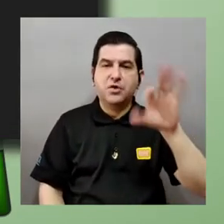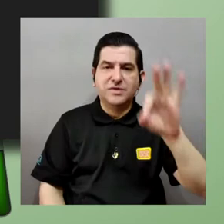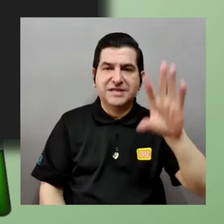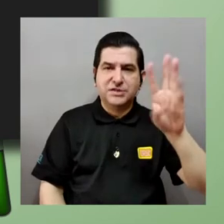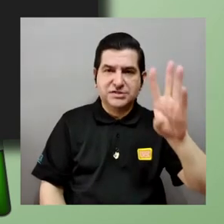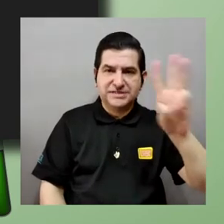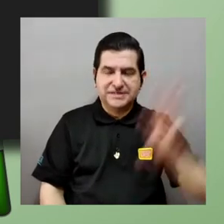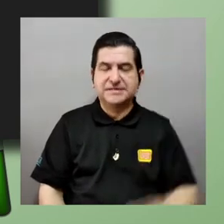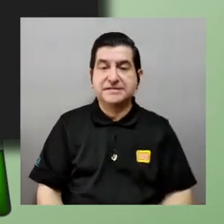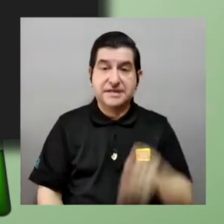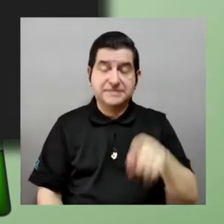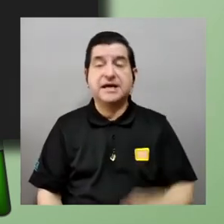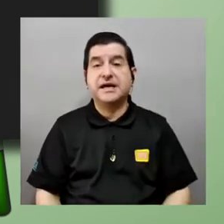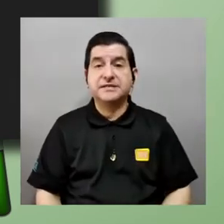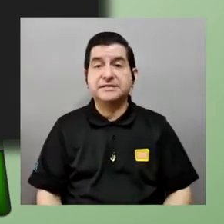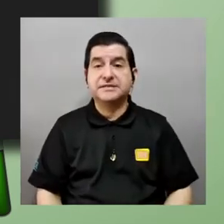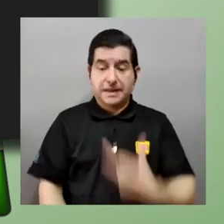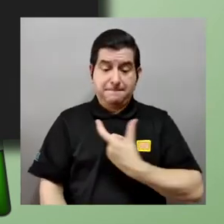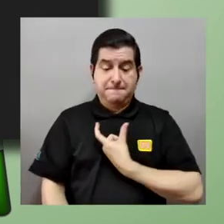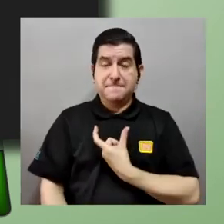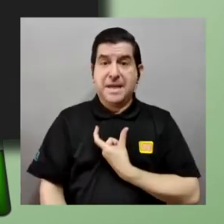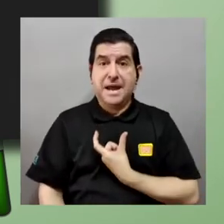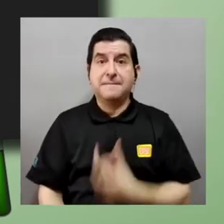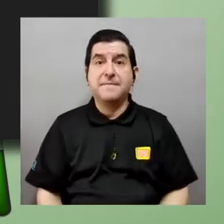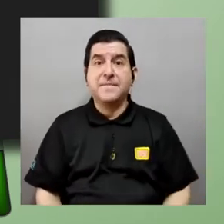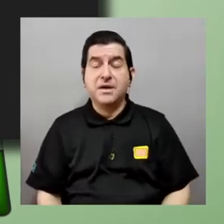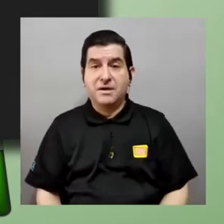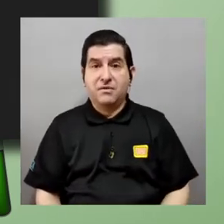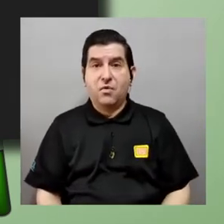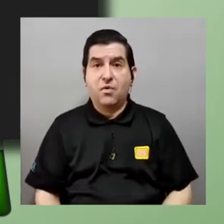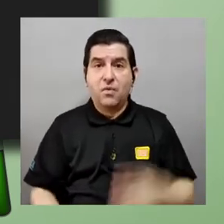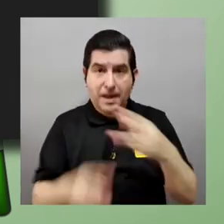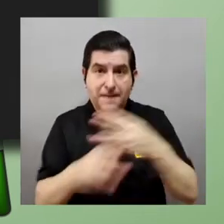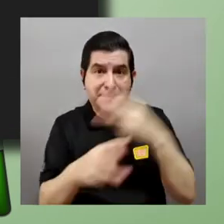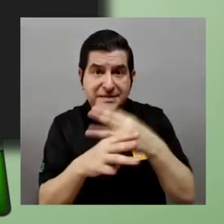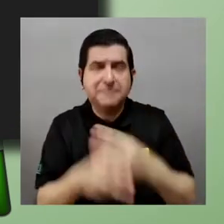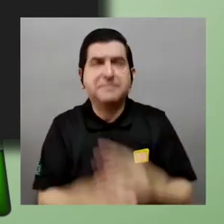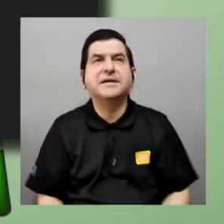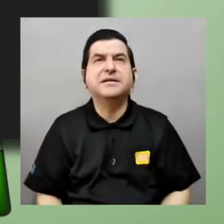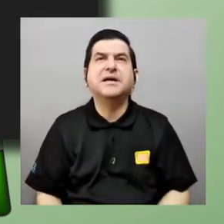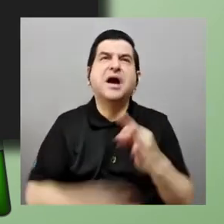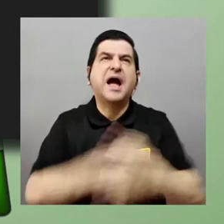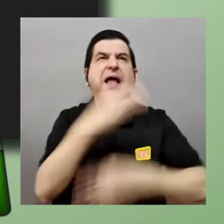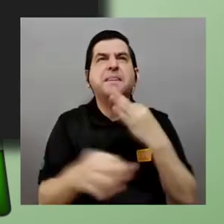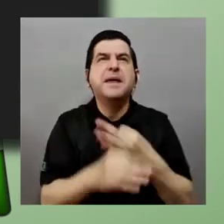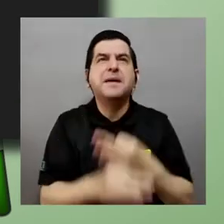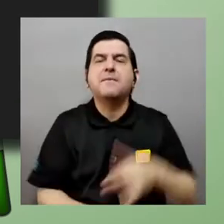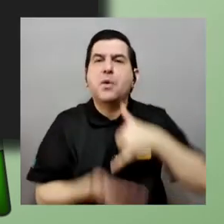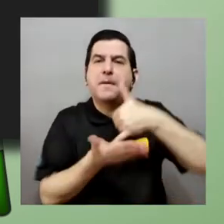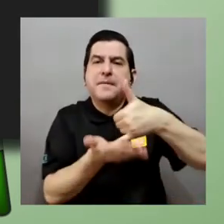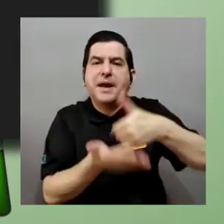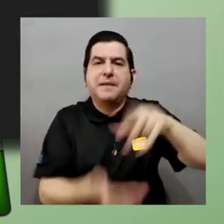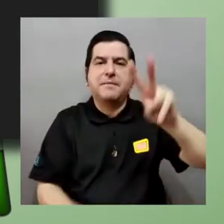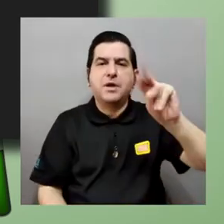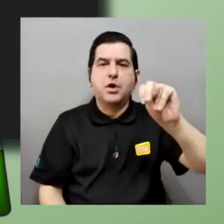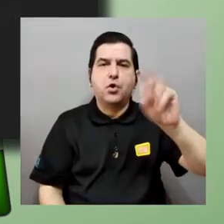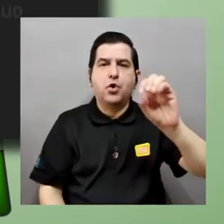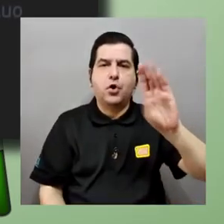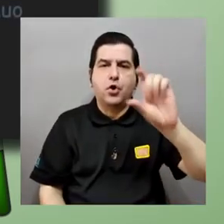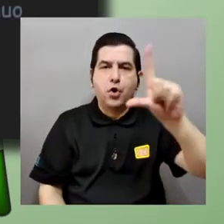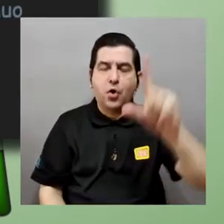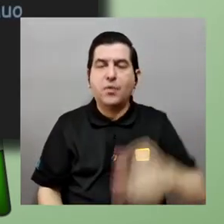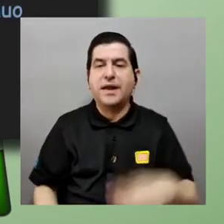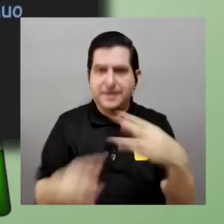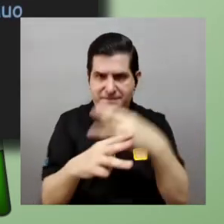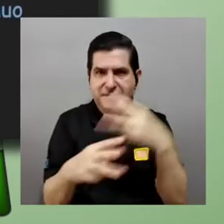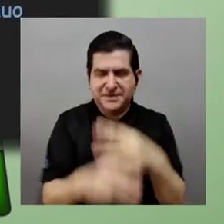matemática no hay premio Nobel pero la medalla Philz es un poco el premio Nobel de las matemáticas él llegó él llegó y mostró pero